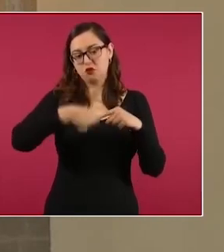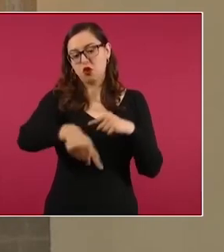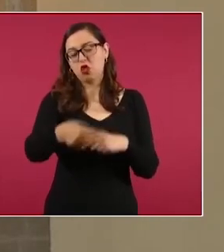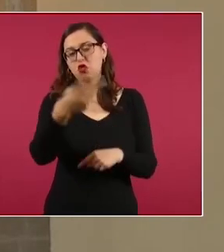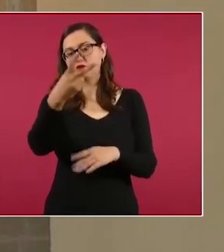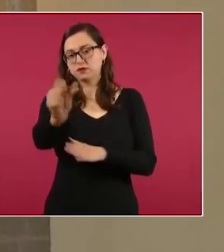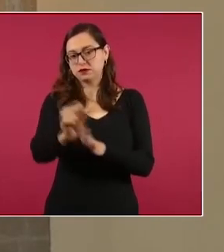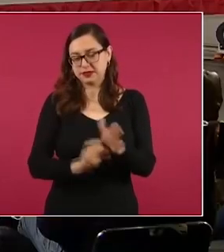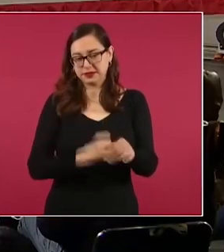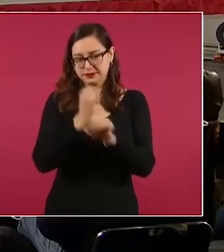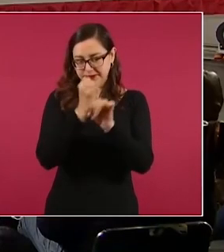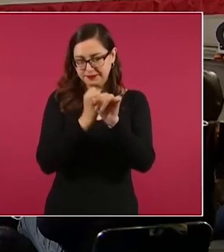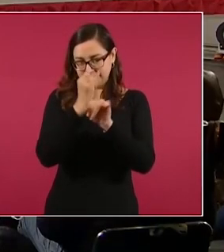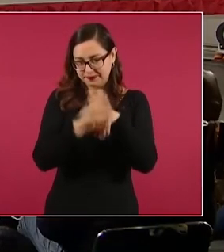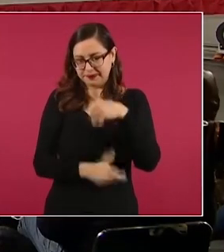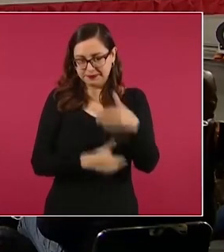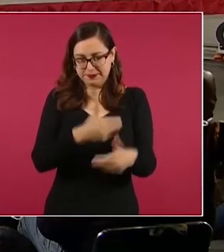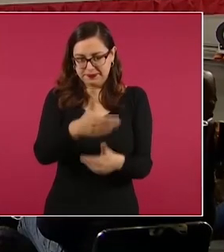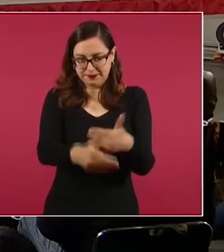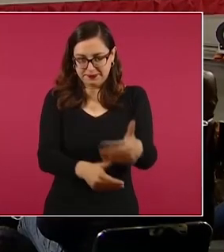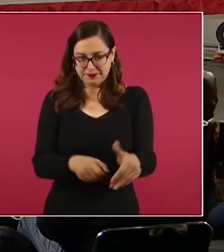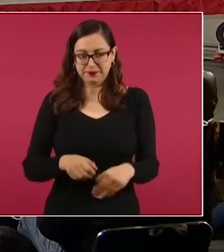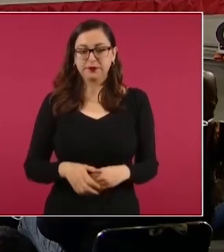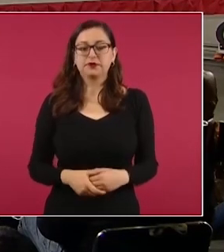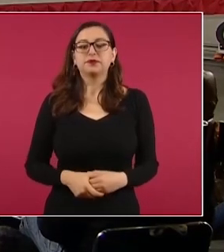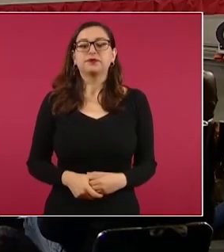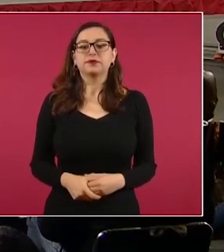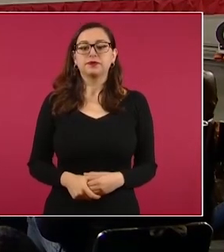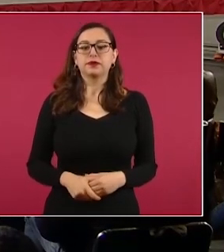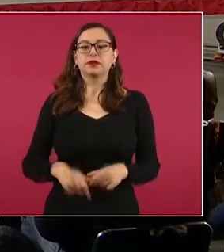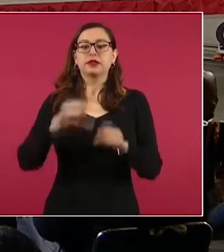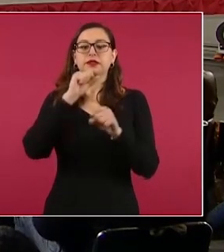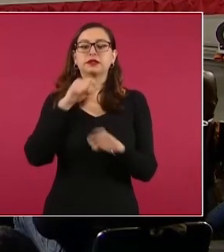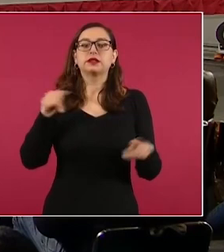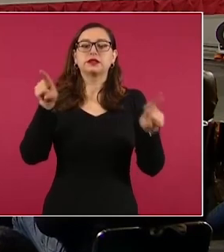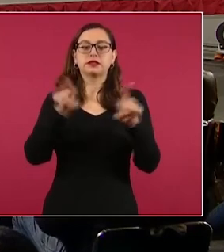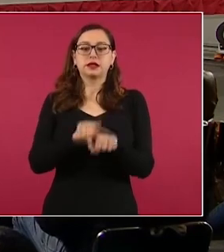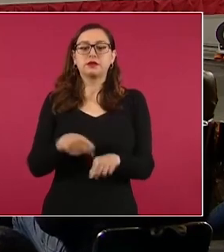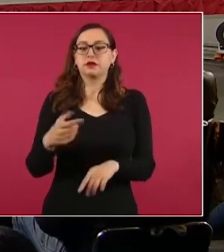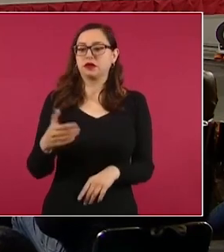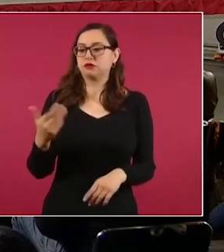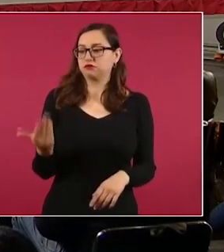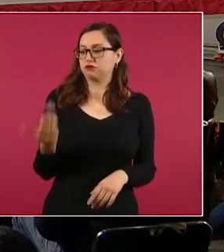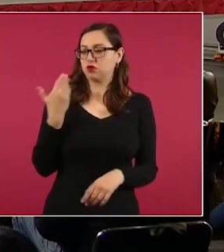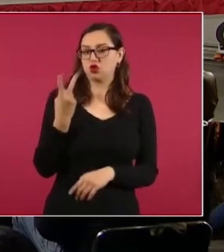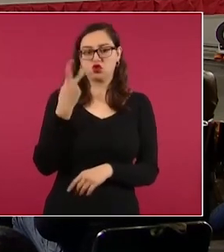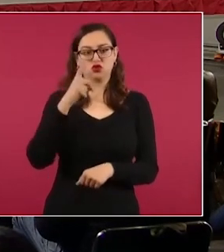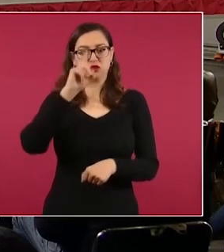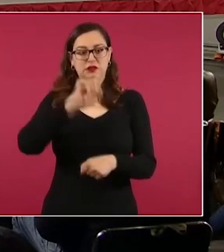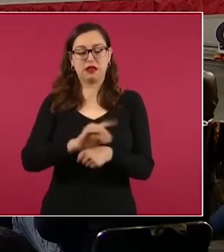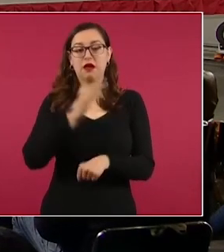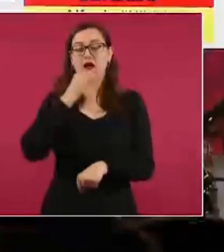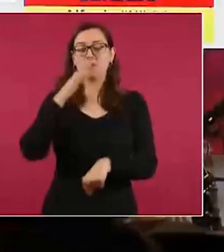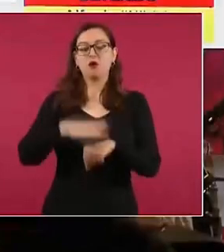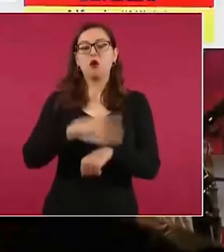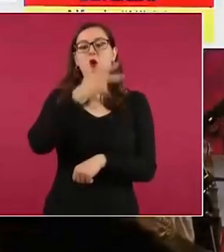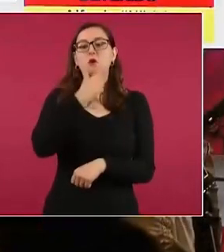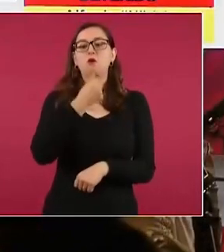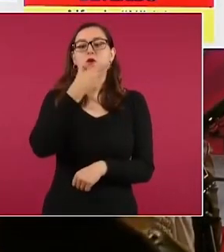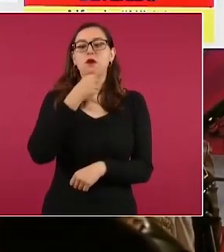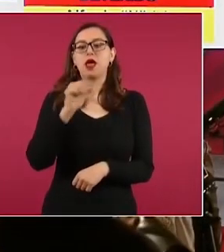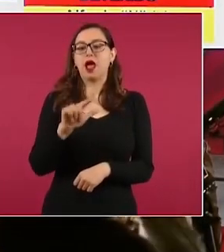también aquí lo comentamos hace unos días el caso de Alfredo N alias El Alemán